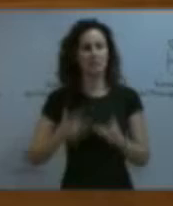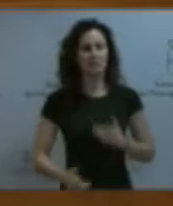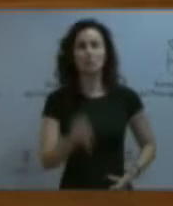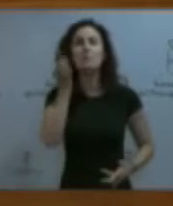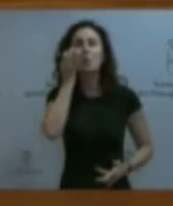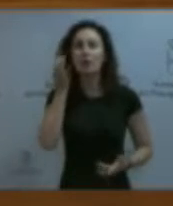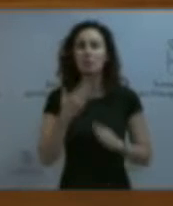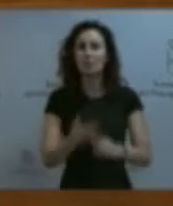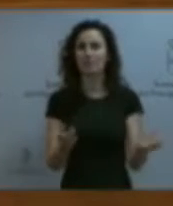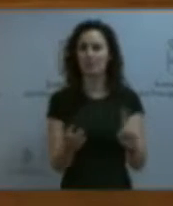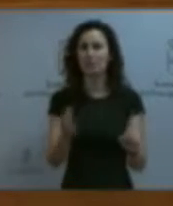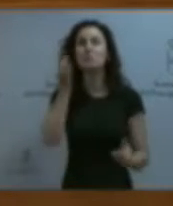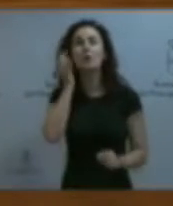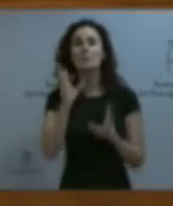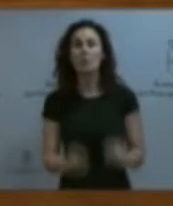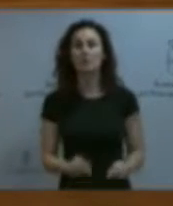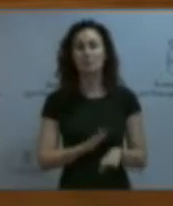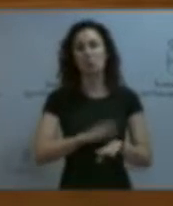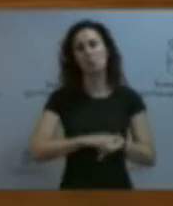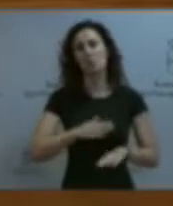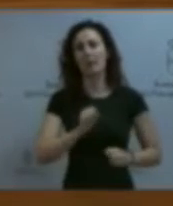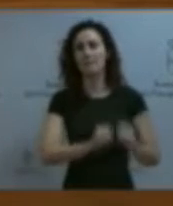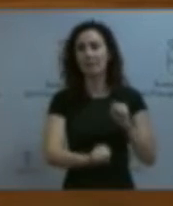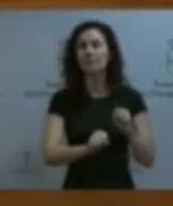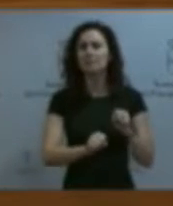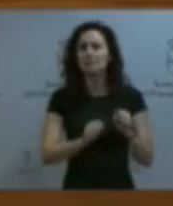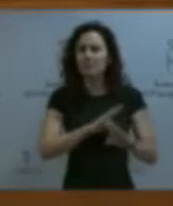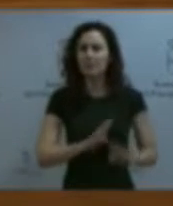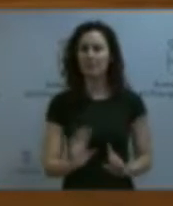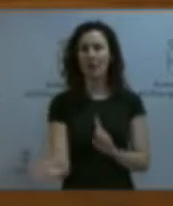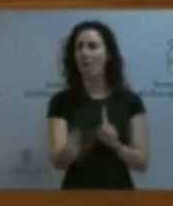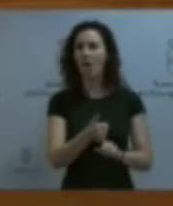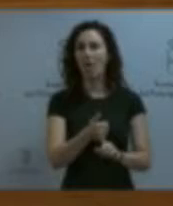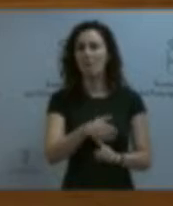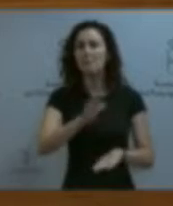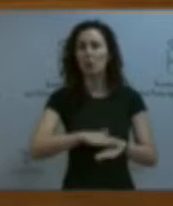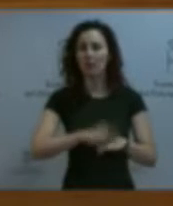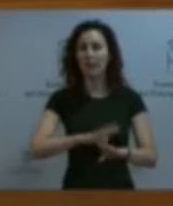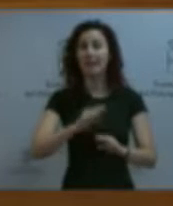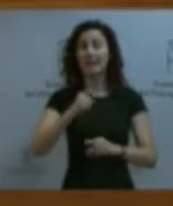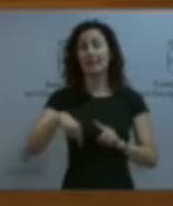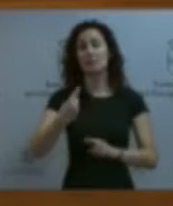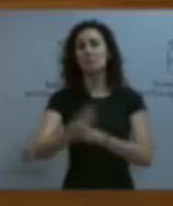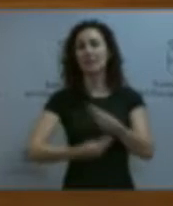No basta saber cuántas mujeres fallecen por infarto, importa saber por qué son detectados y qué debe hacerse.